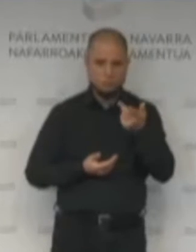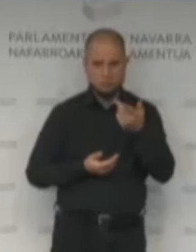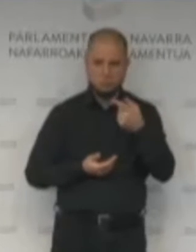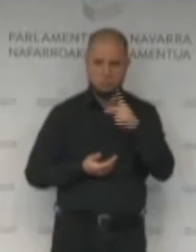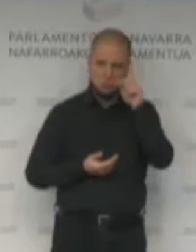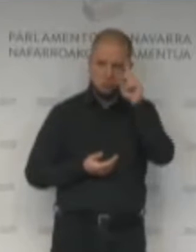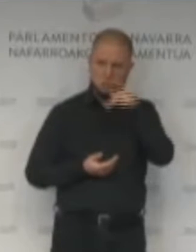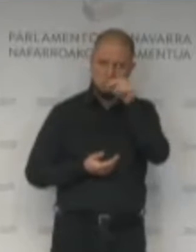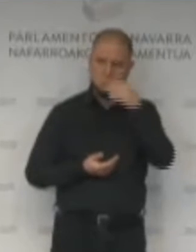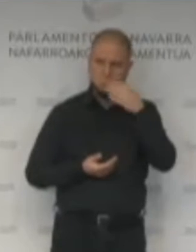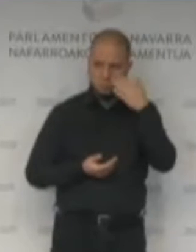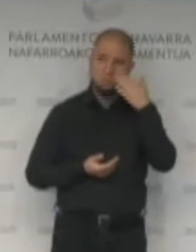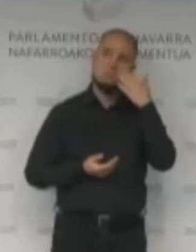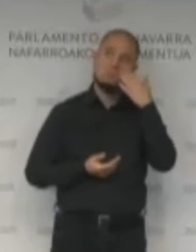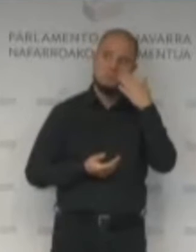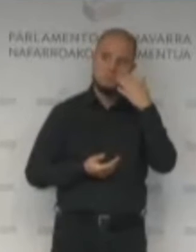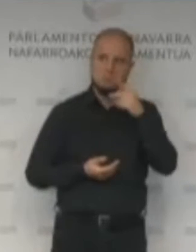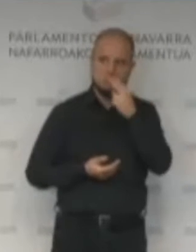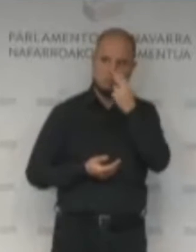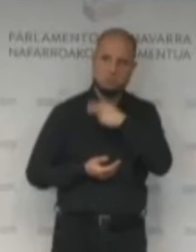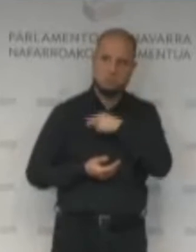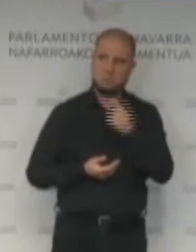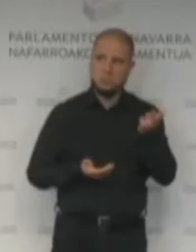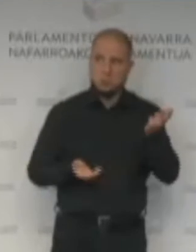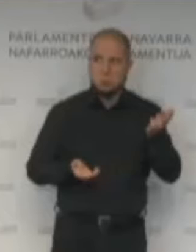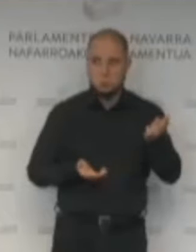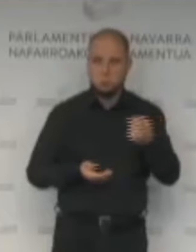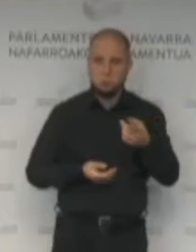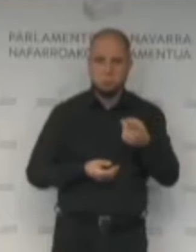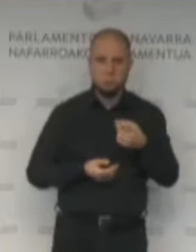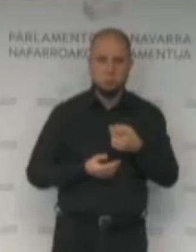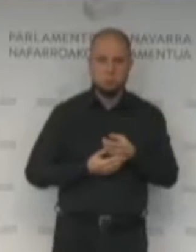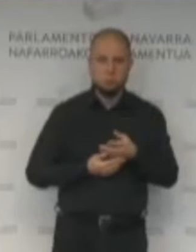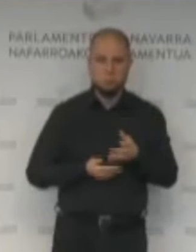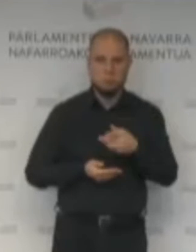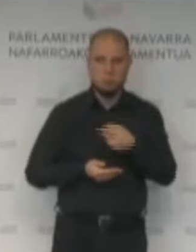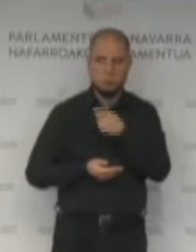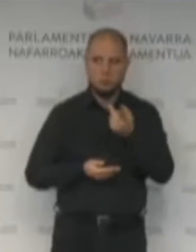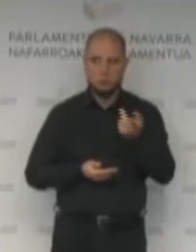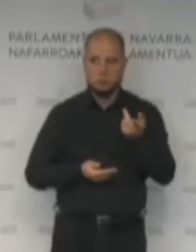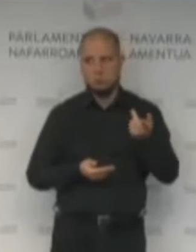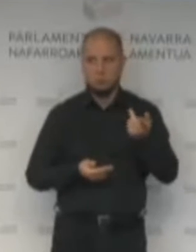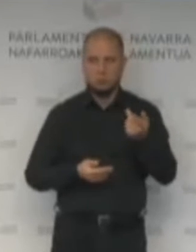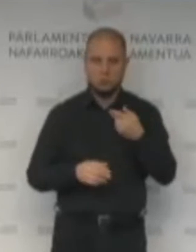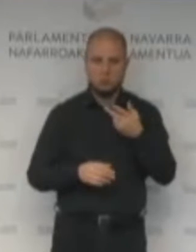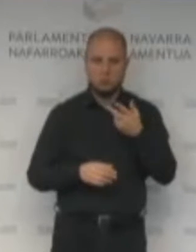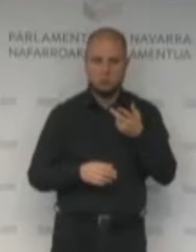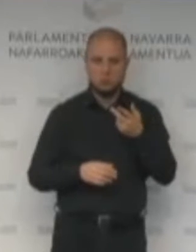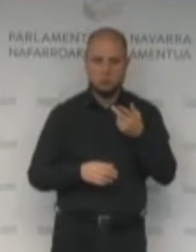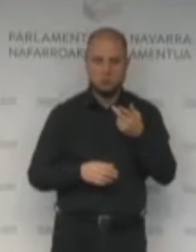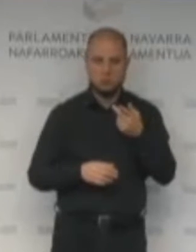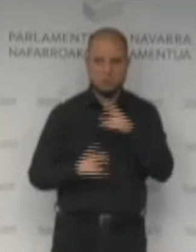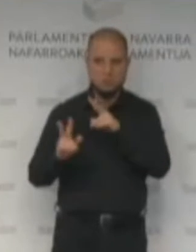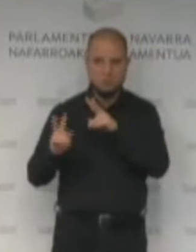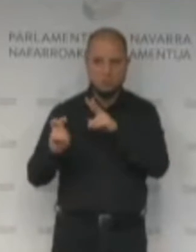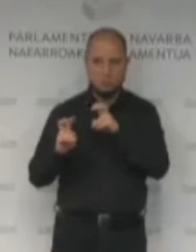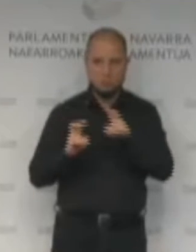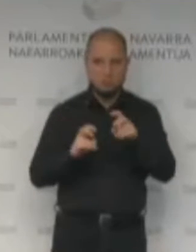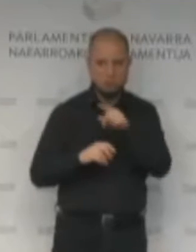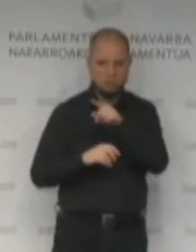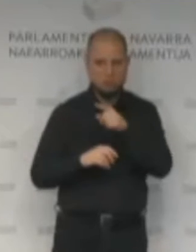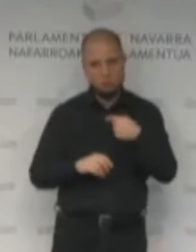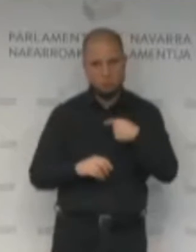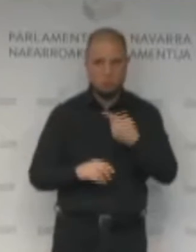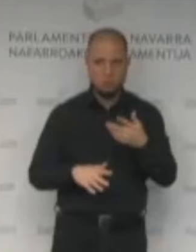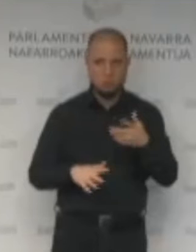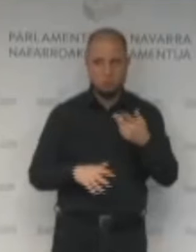o... Pero yo no veo un exceso de talento en venir a hablar de estas cuestiones. ¿Quién y usted? Se